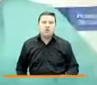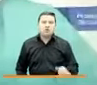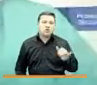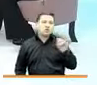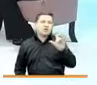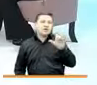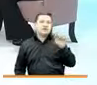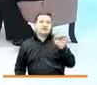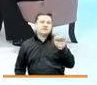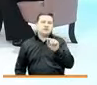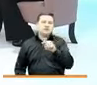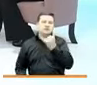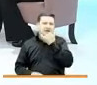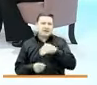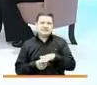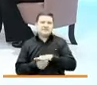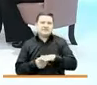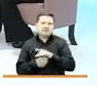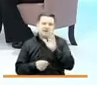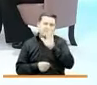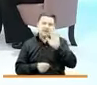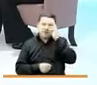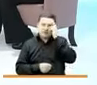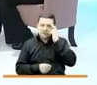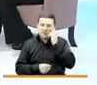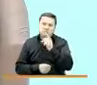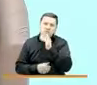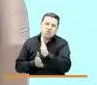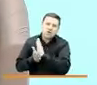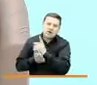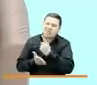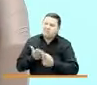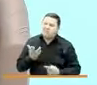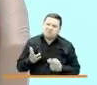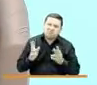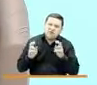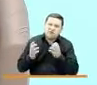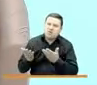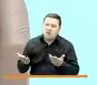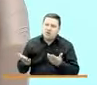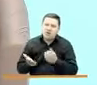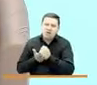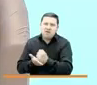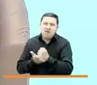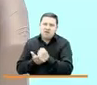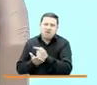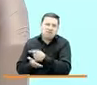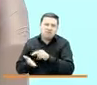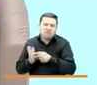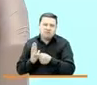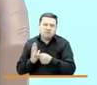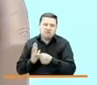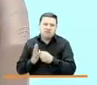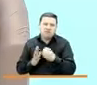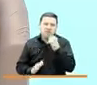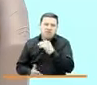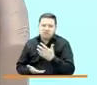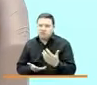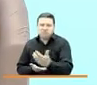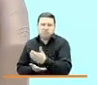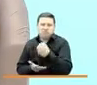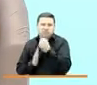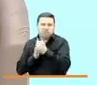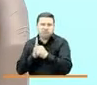conocemos la situación que vive el departamento de Chocó. Cuéntenos, ¿de qué manera le ha ayudado usted el ser beneficiaria del